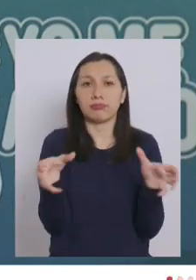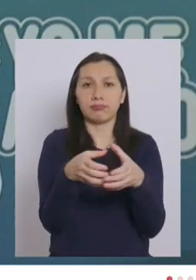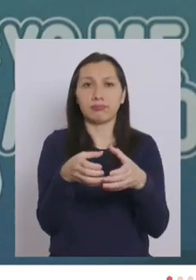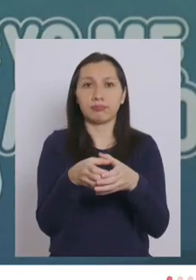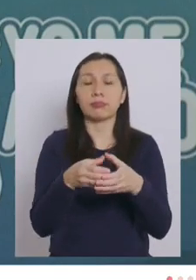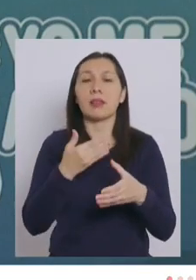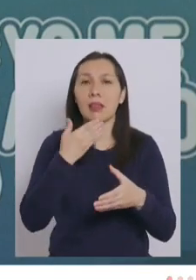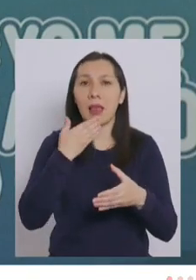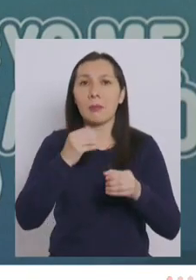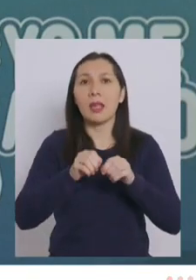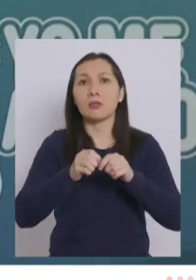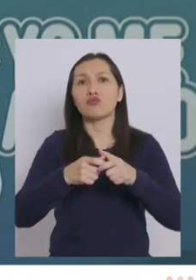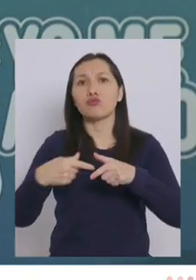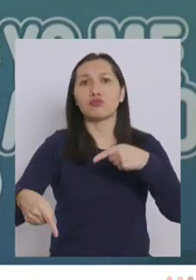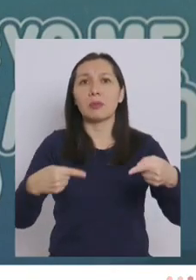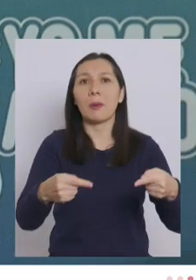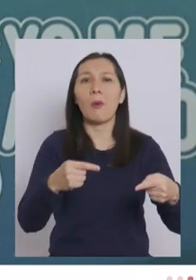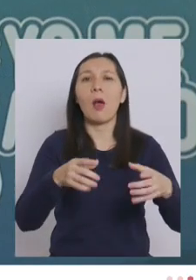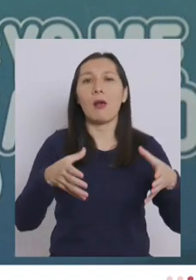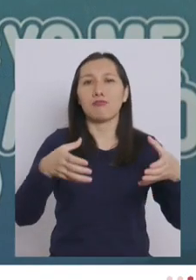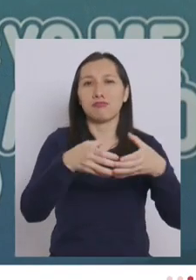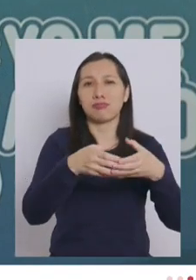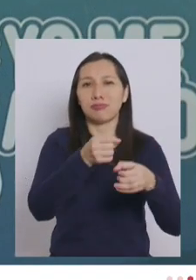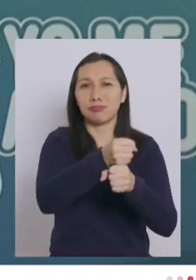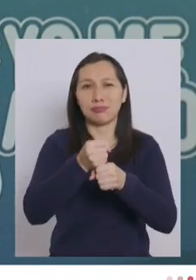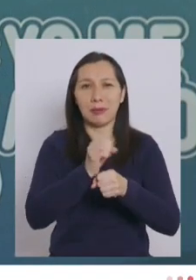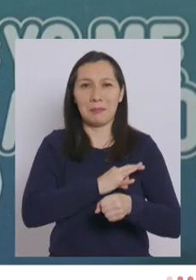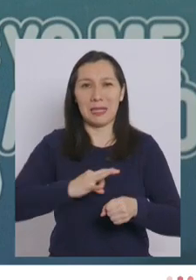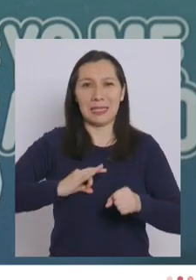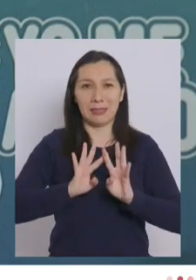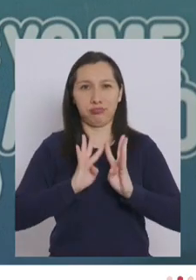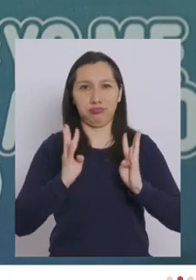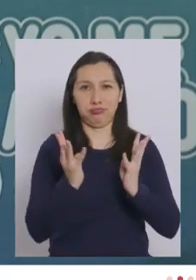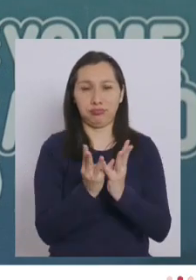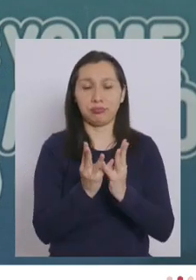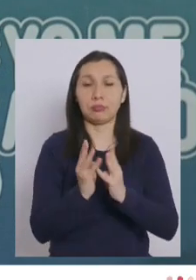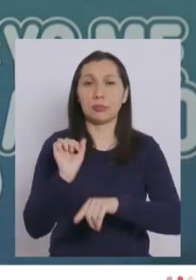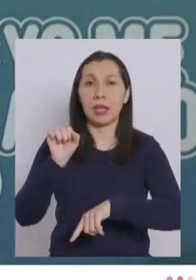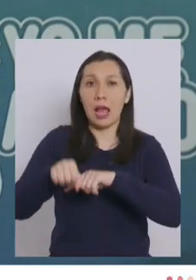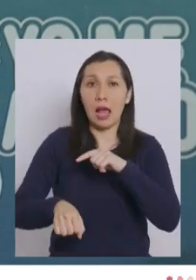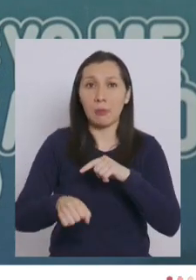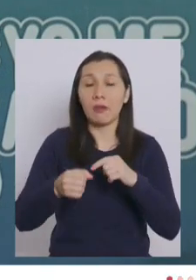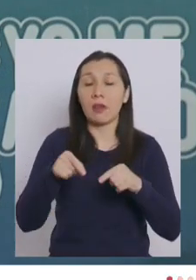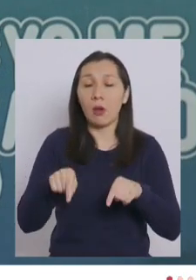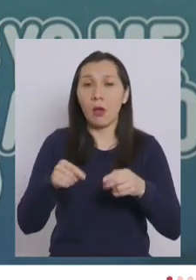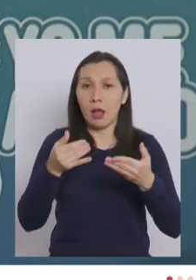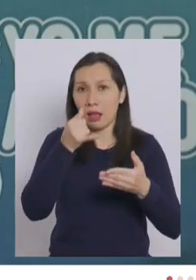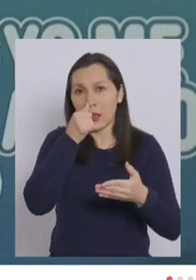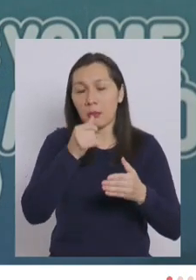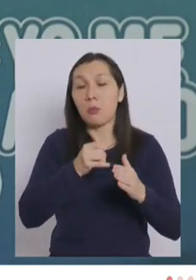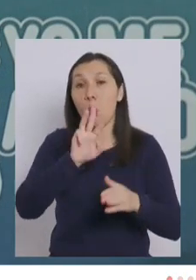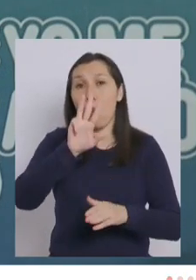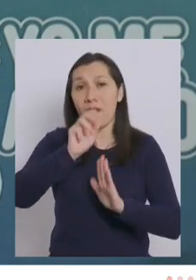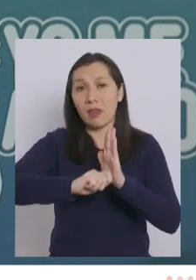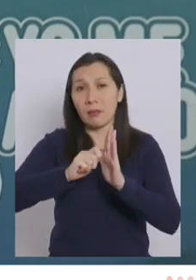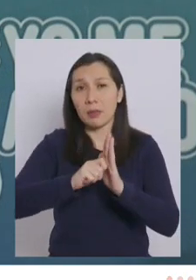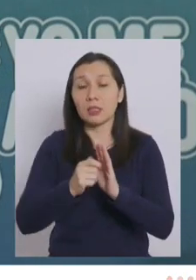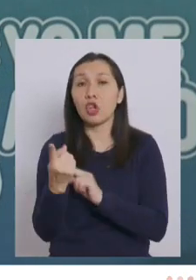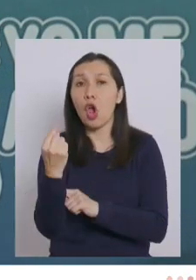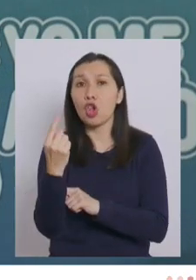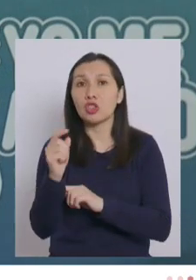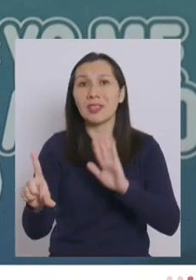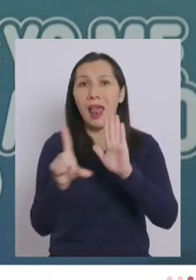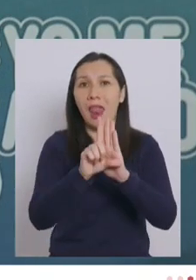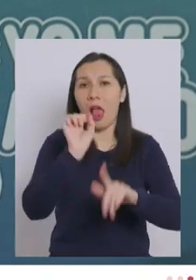extendido, que llamo yo, que han aprobado en esta época, en nueve meses, once